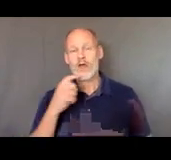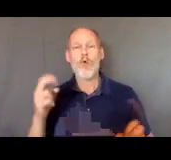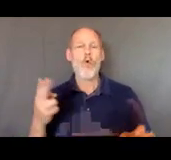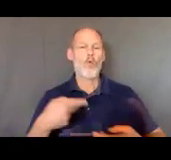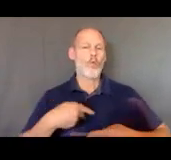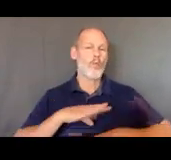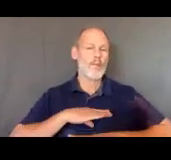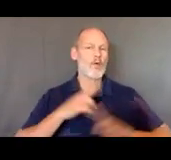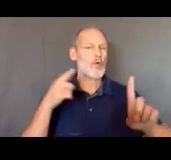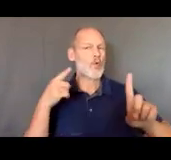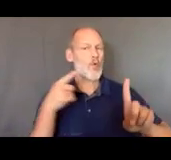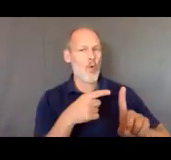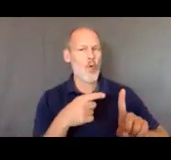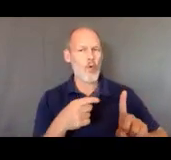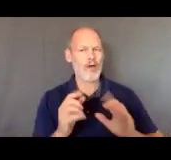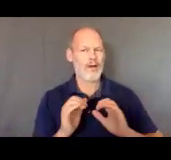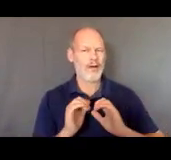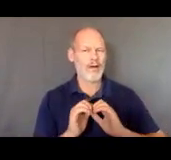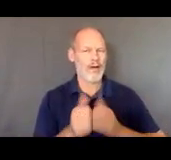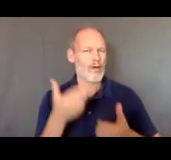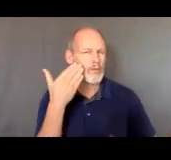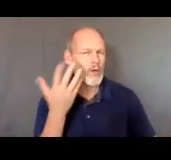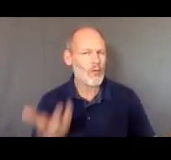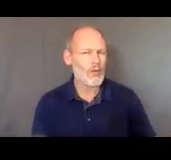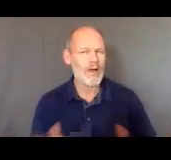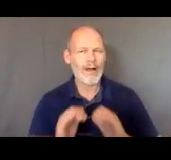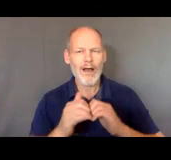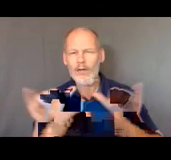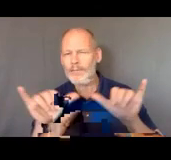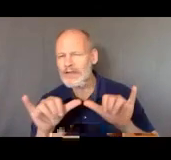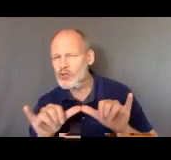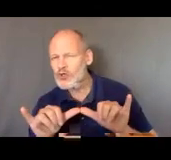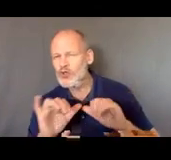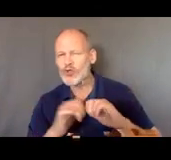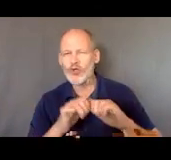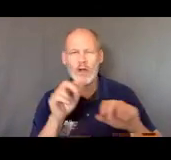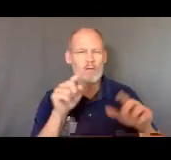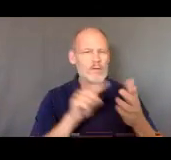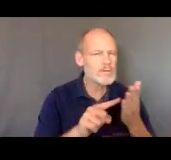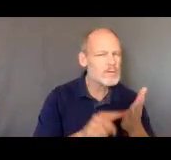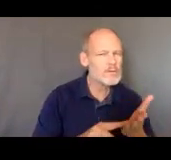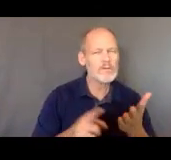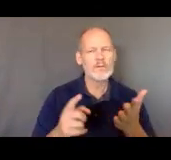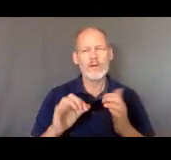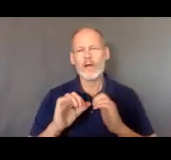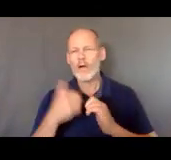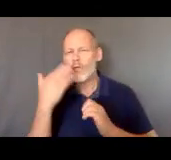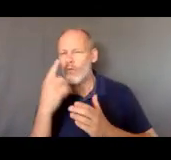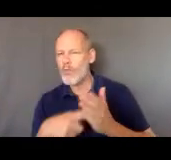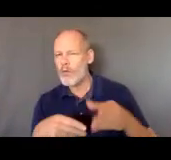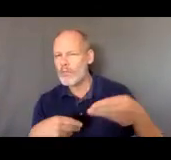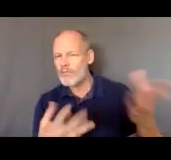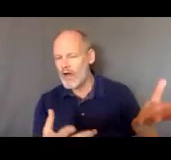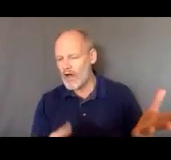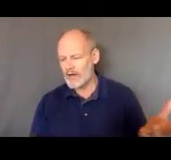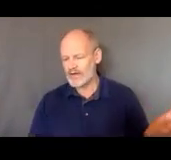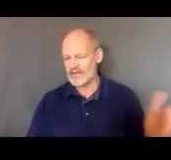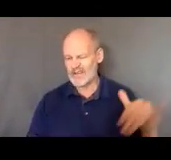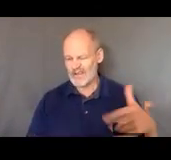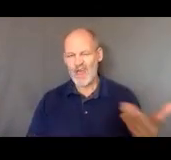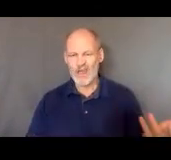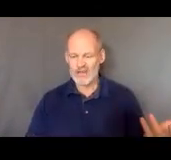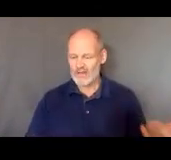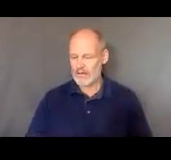cómo era la meta cómo se midió el éxito qué es lo que proporcionaron entonces es posible